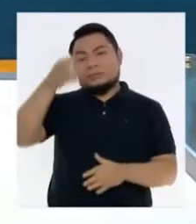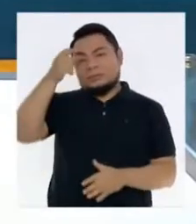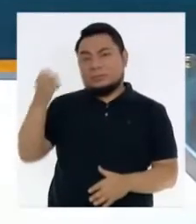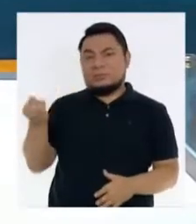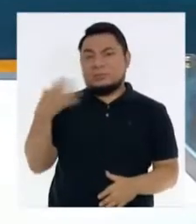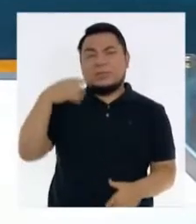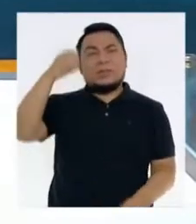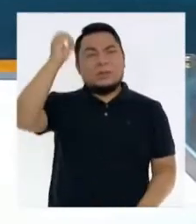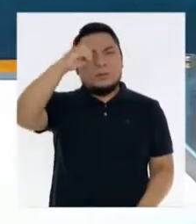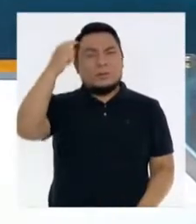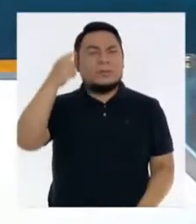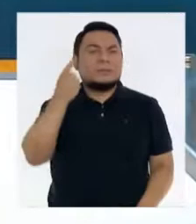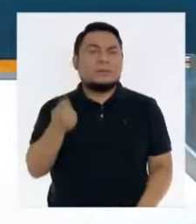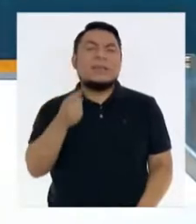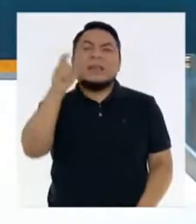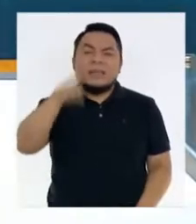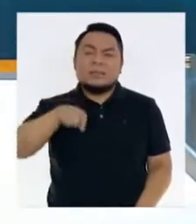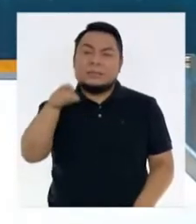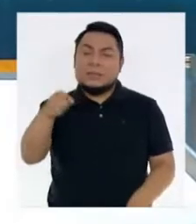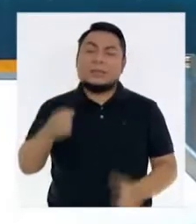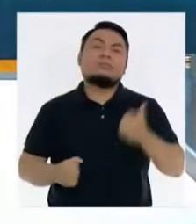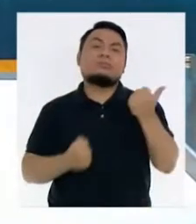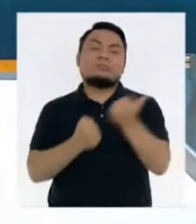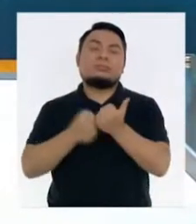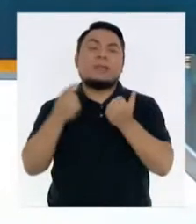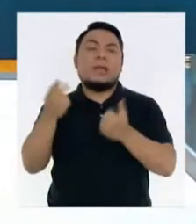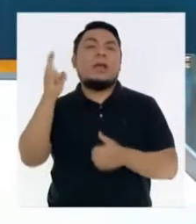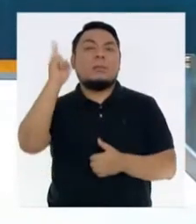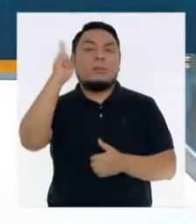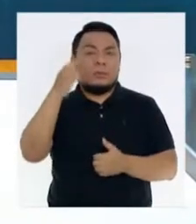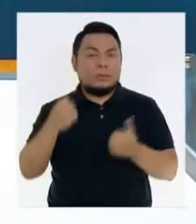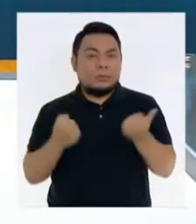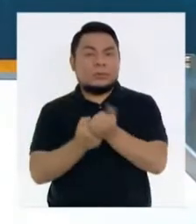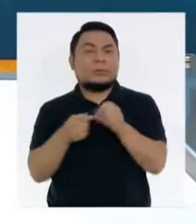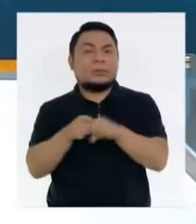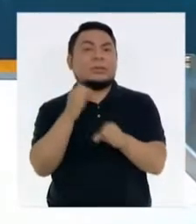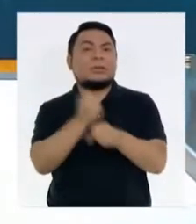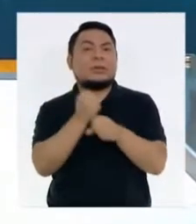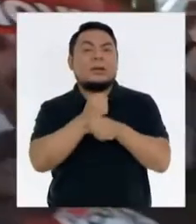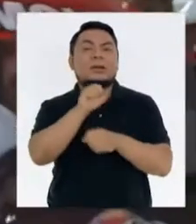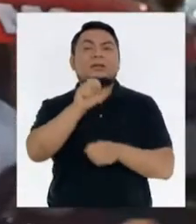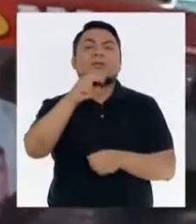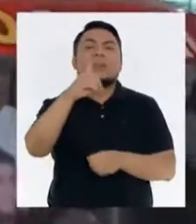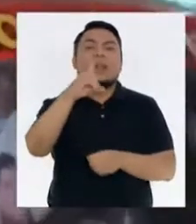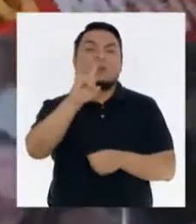es necesario fortalecer la carrera pública magisterial y el trabajo de sunado